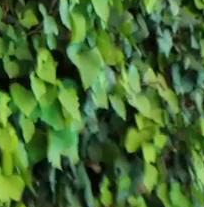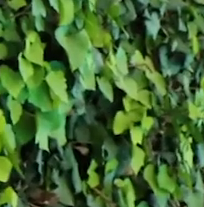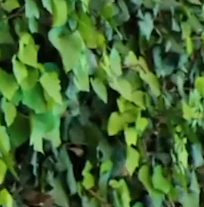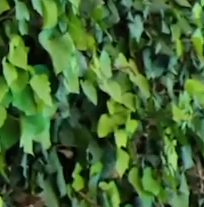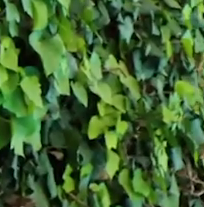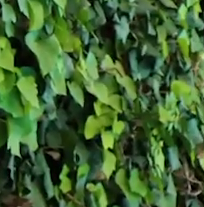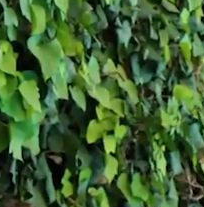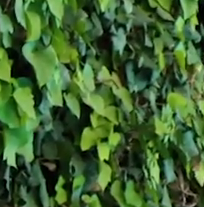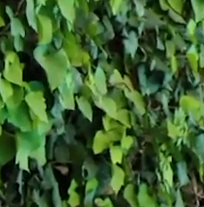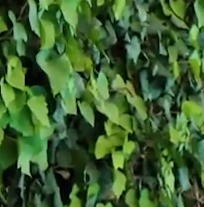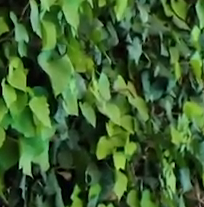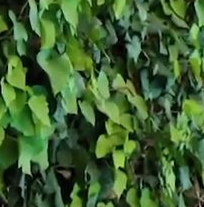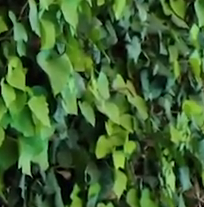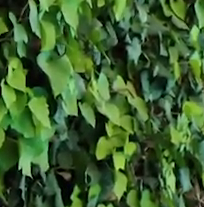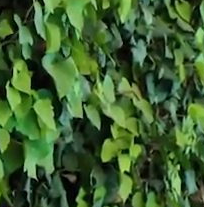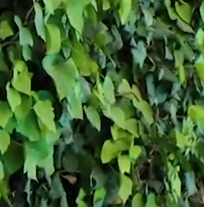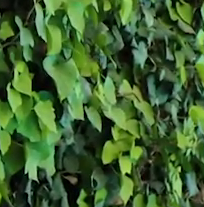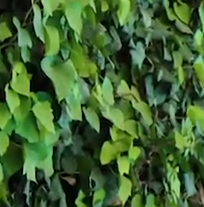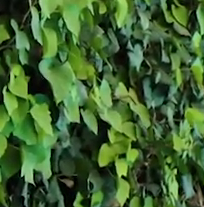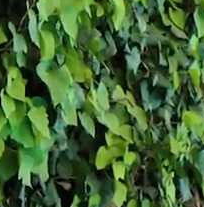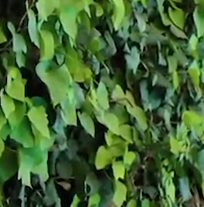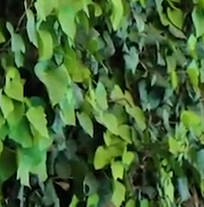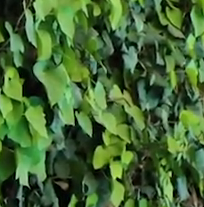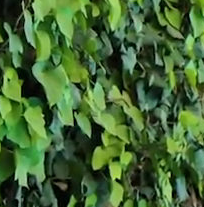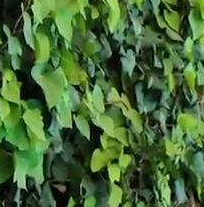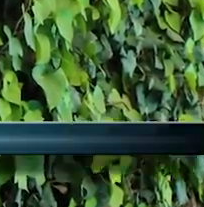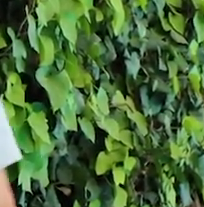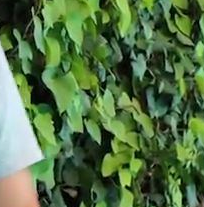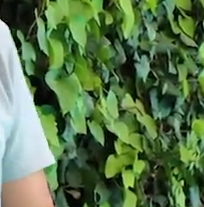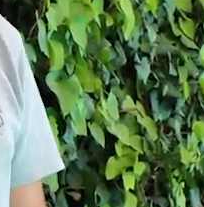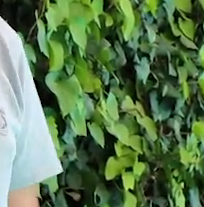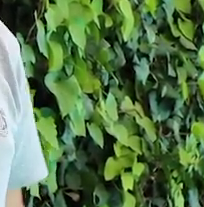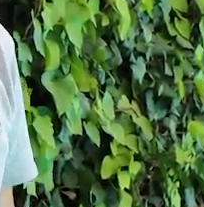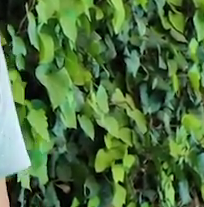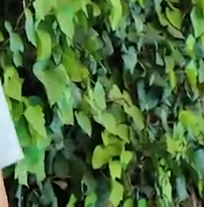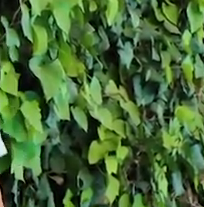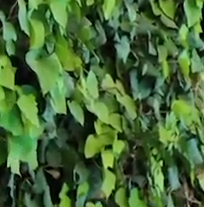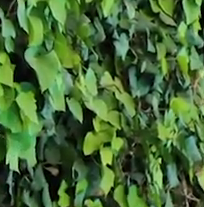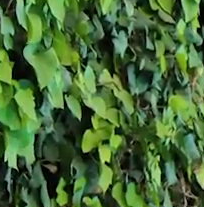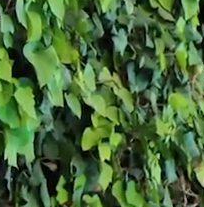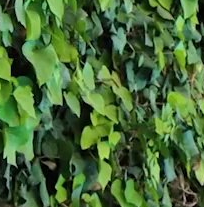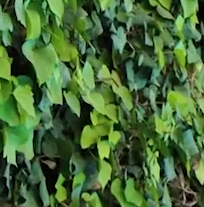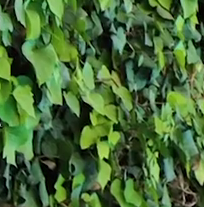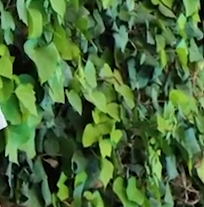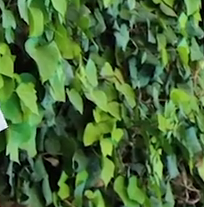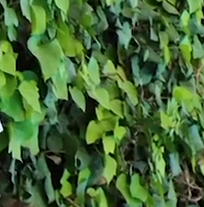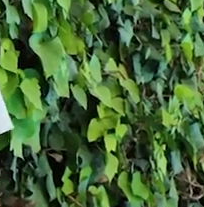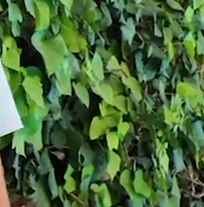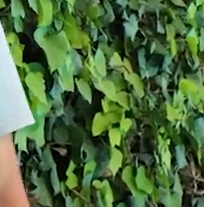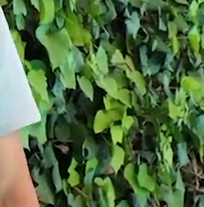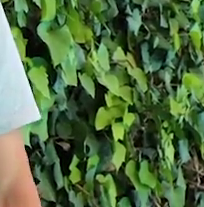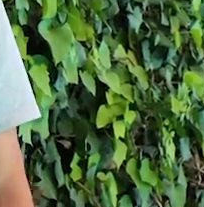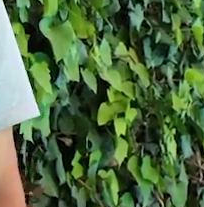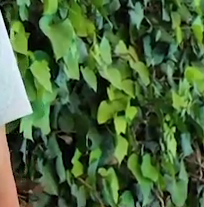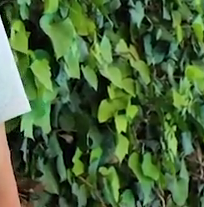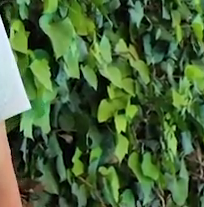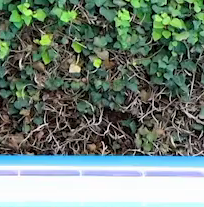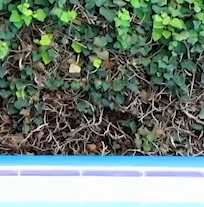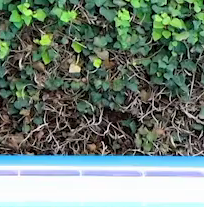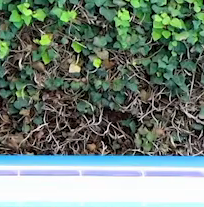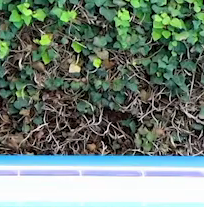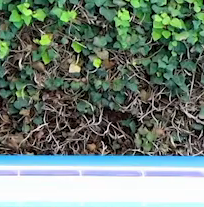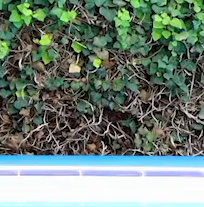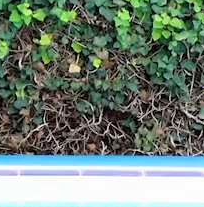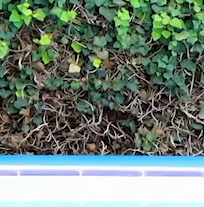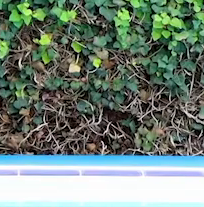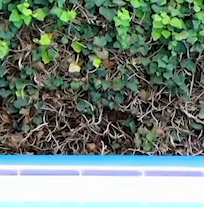trabajando el abdomen. Lo que vamos a hacer Yair en esta ocasión nos vamos a acostar totalmente y vamos a flexionar y estirar nuestras piernas